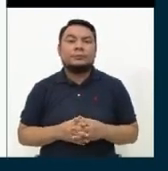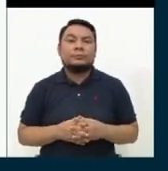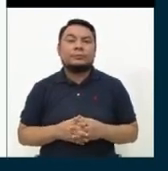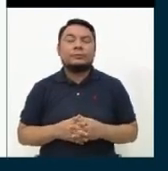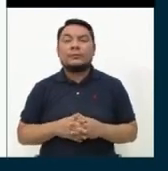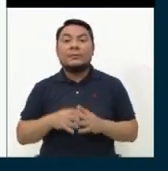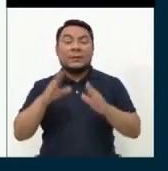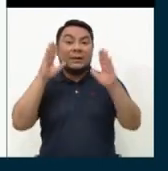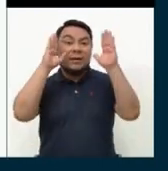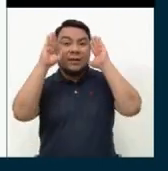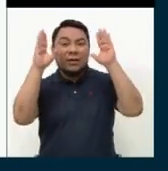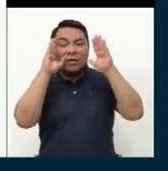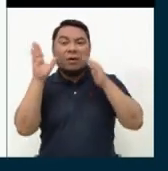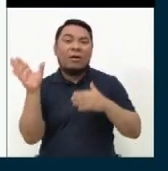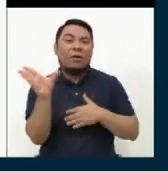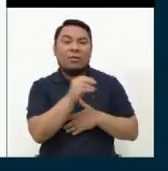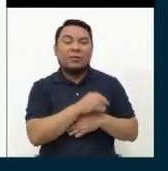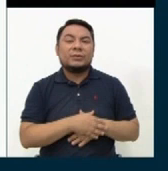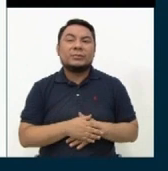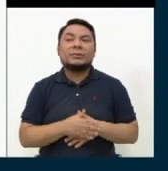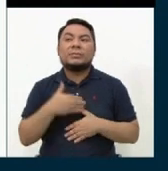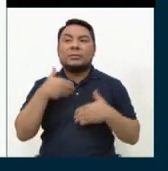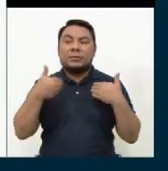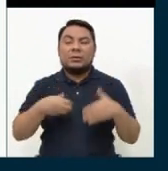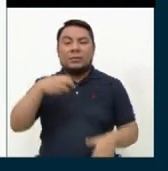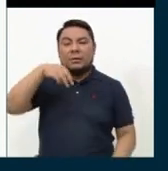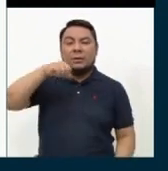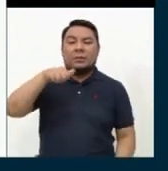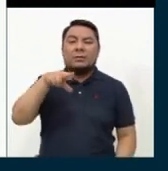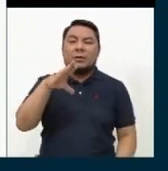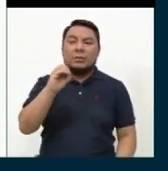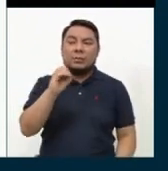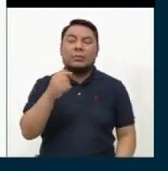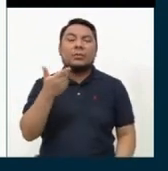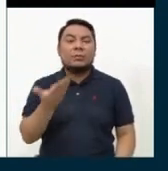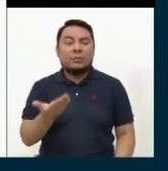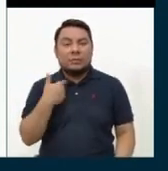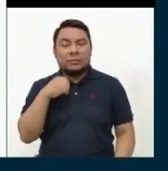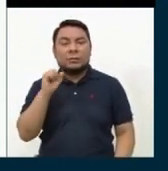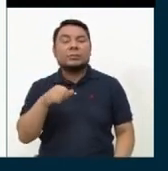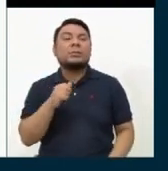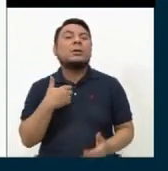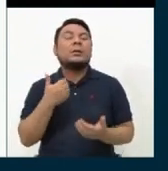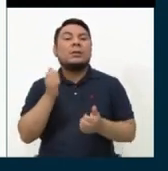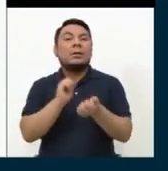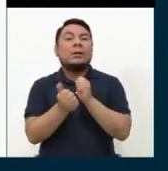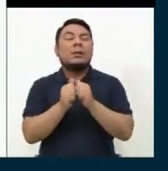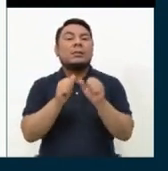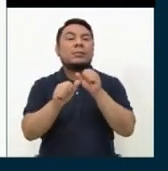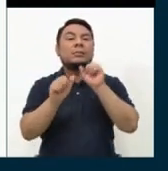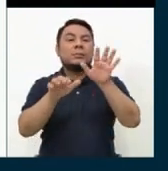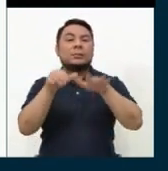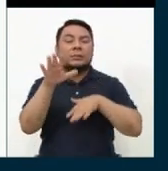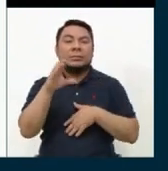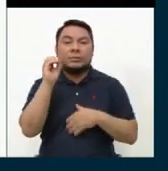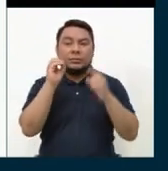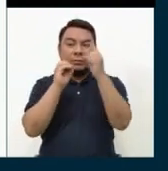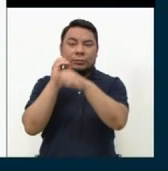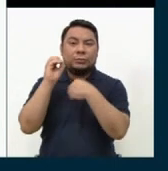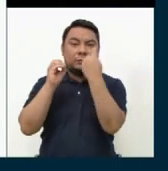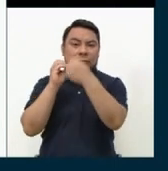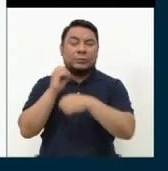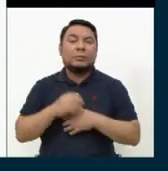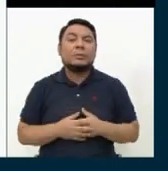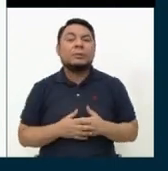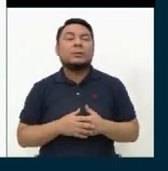Hola a todos y todas. Soy Marco Condori Carpio, candidato número 15 por Lima del Partido Nacionalista Perugano.